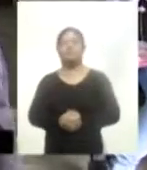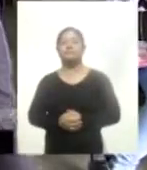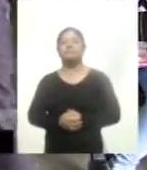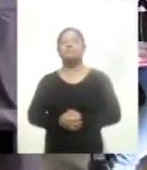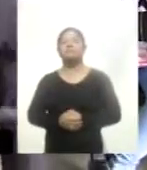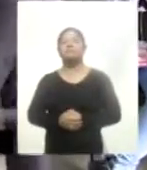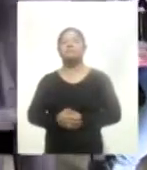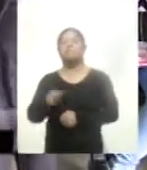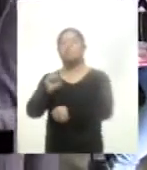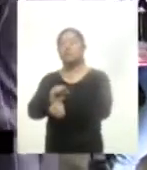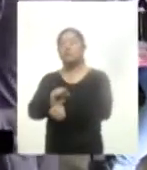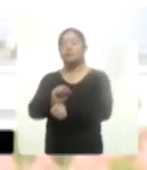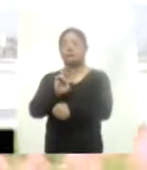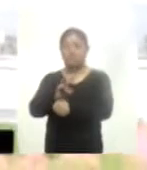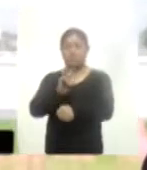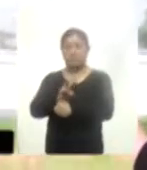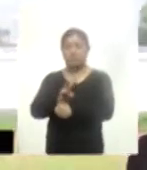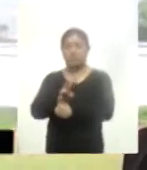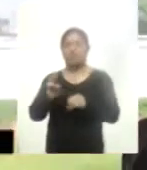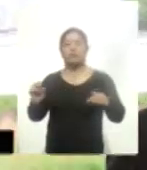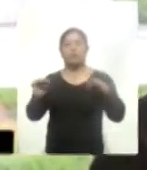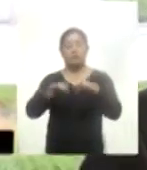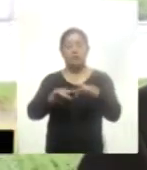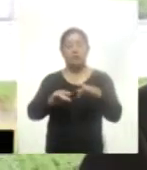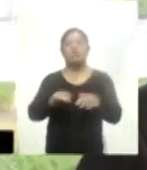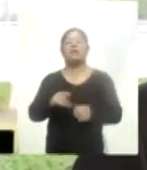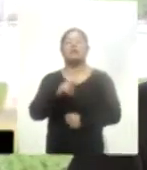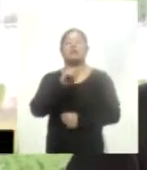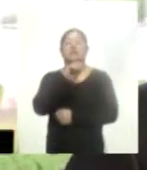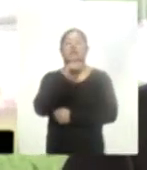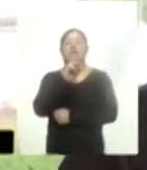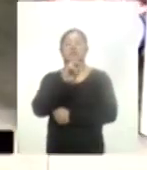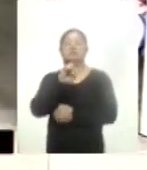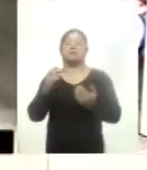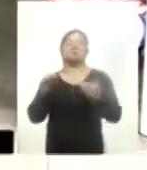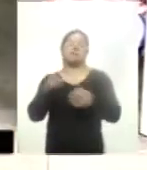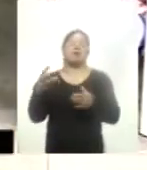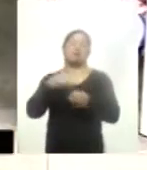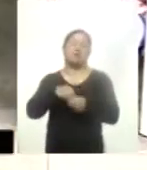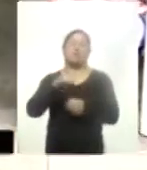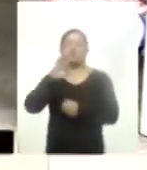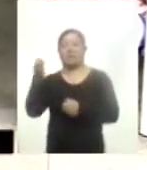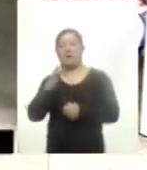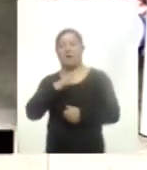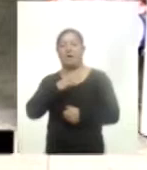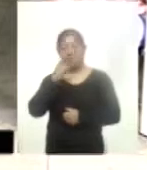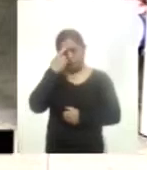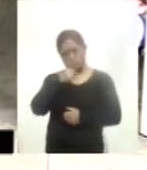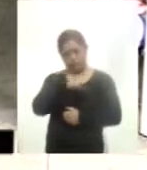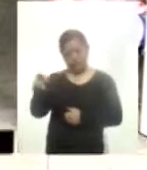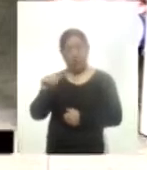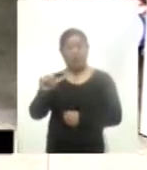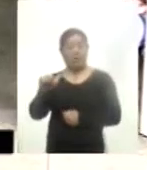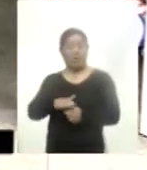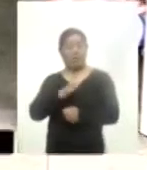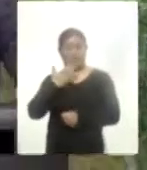subinspector de reclutamiento del Servicio de Protección Federal, Augusto Arturo Rodríguez, reconoció el interés y compromiso de la Administración